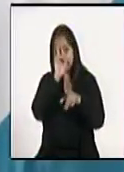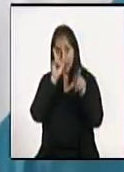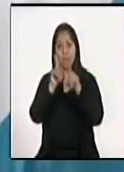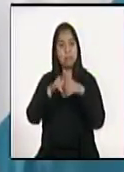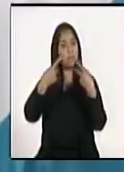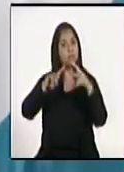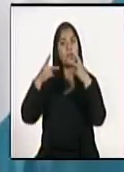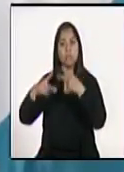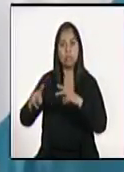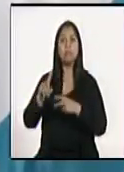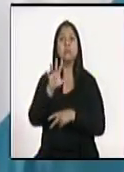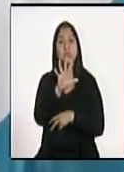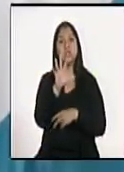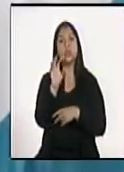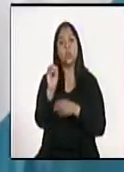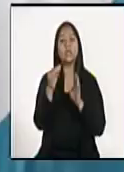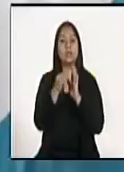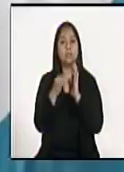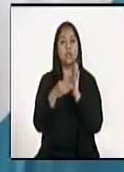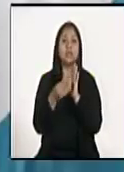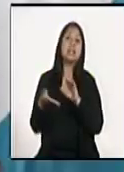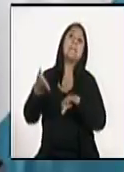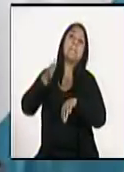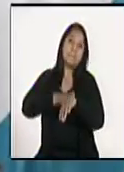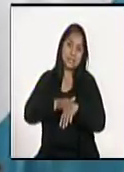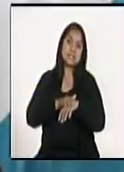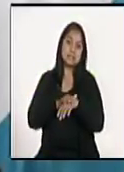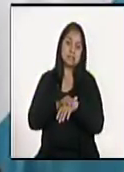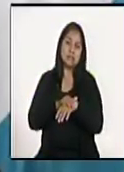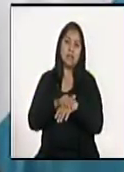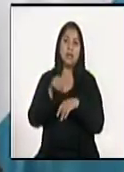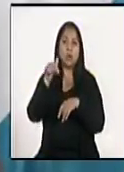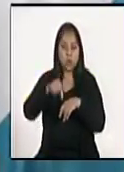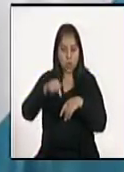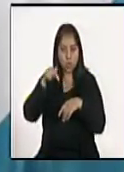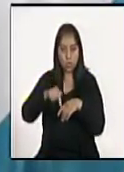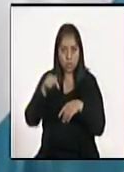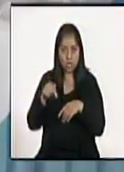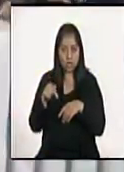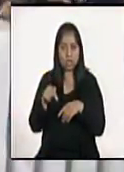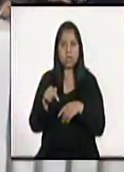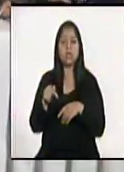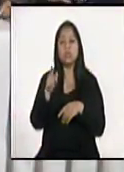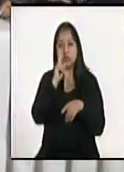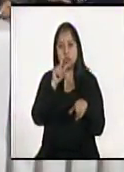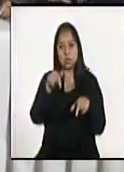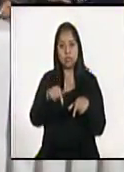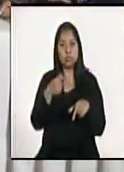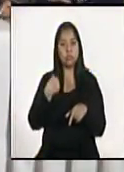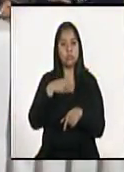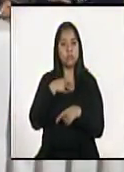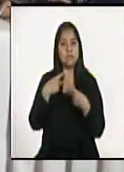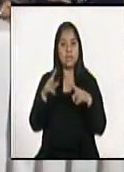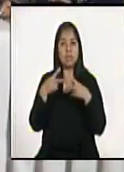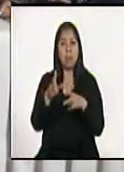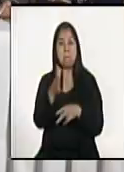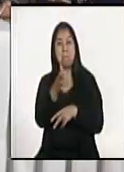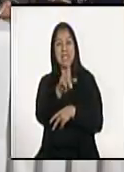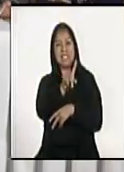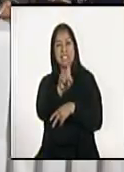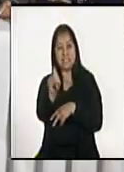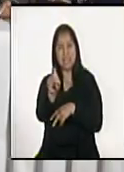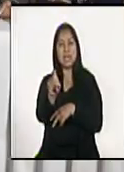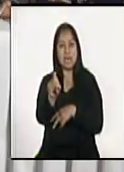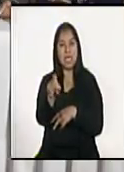vendimos 50 millones adicionales. El día de hoy hemos vendido casi 100 millones a